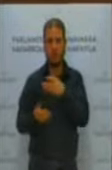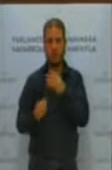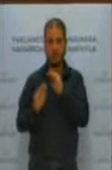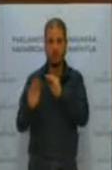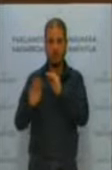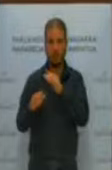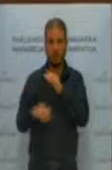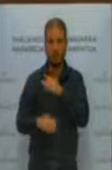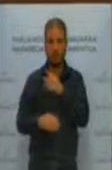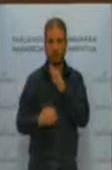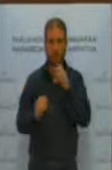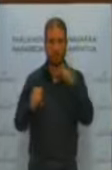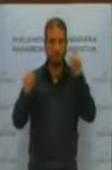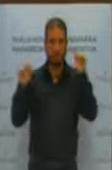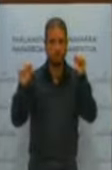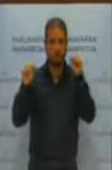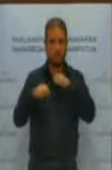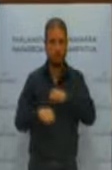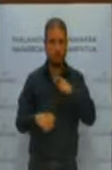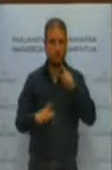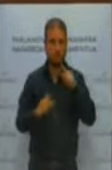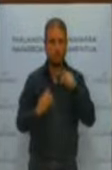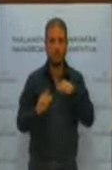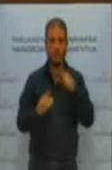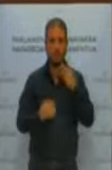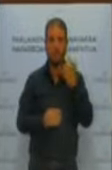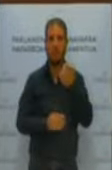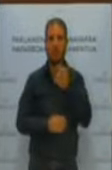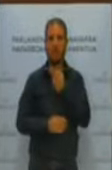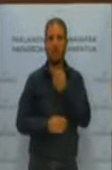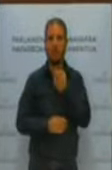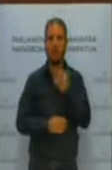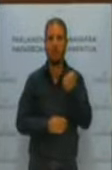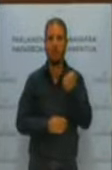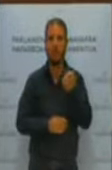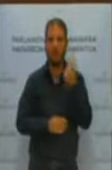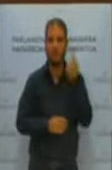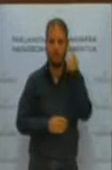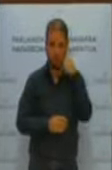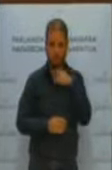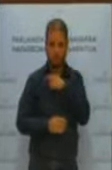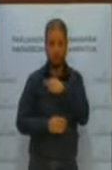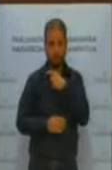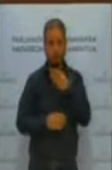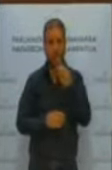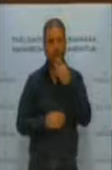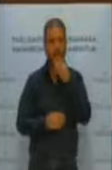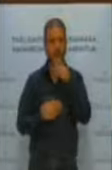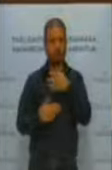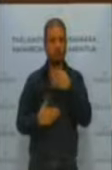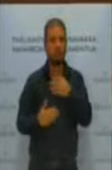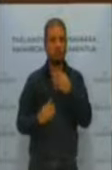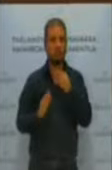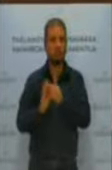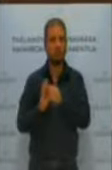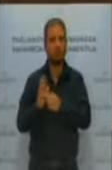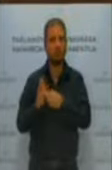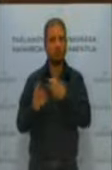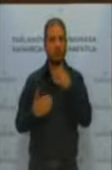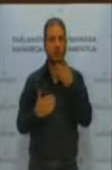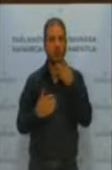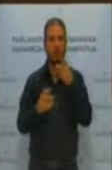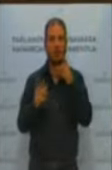de acuerdo, estas operaciones, pues evidentemente requieren un conocimiento, y de hecho ya se han tomado medidas y hoy en día las entidades financieras exigen